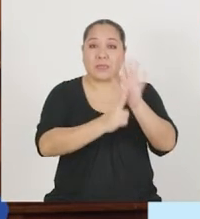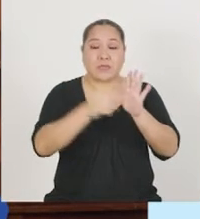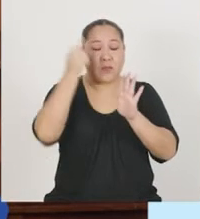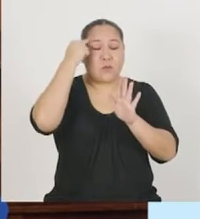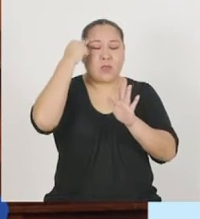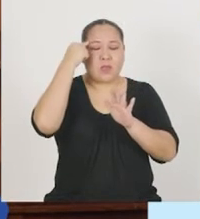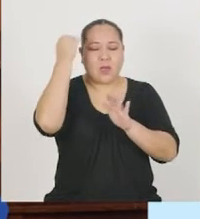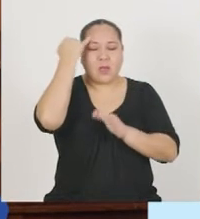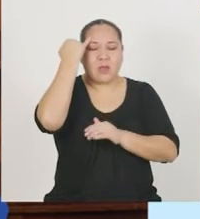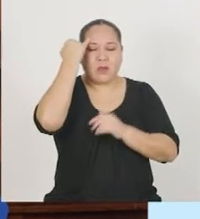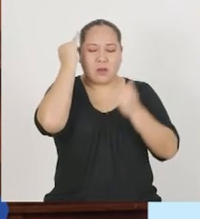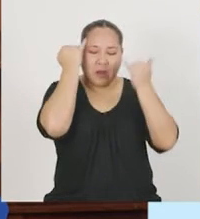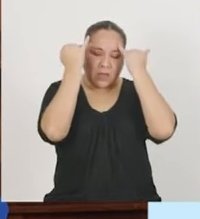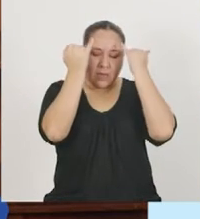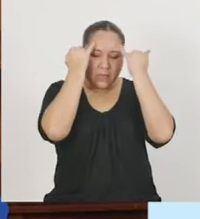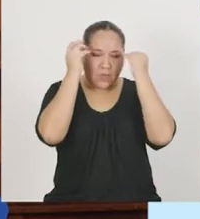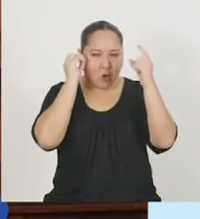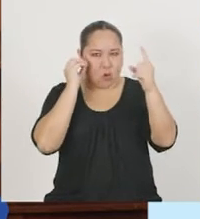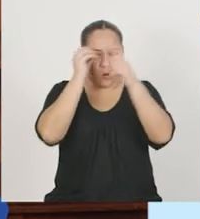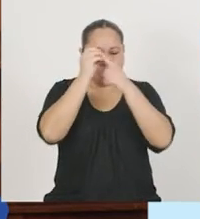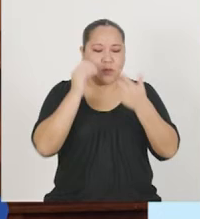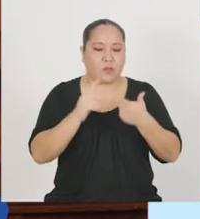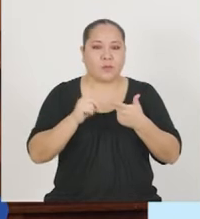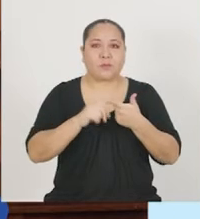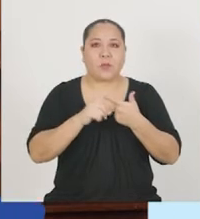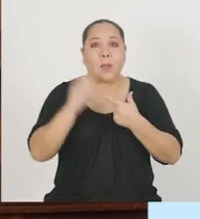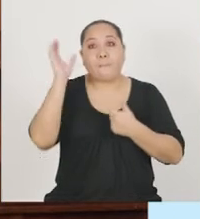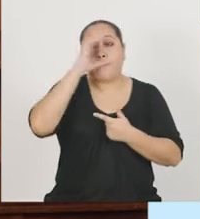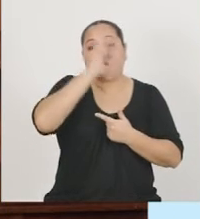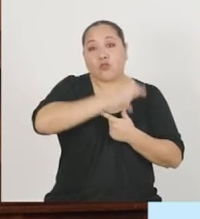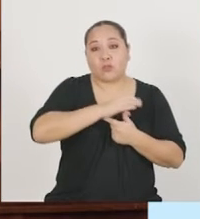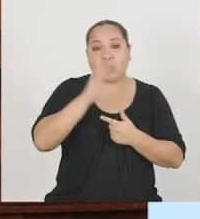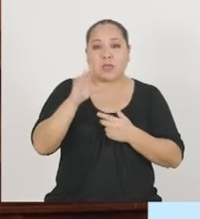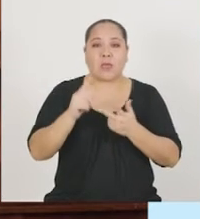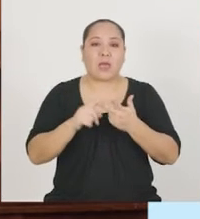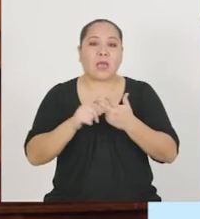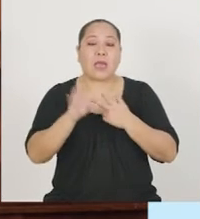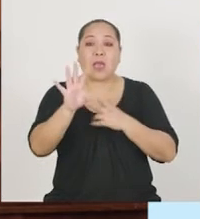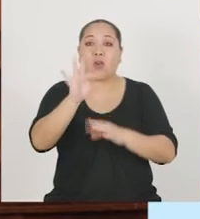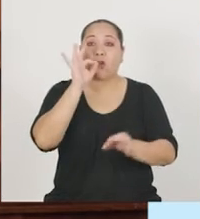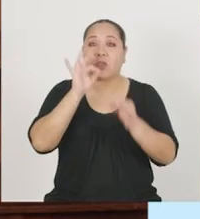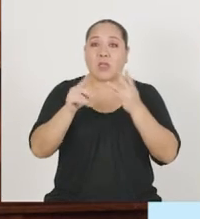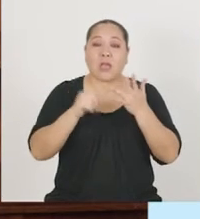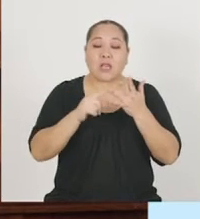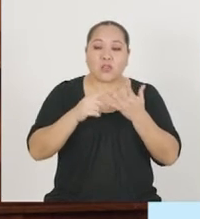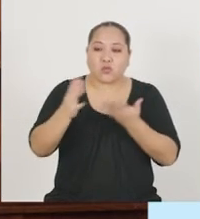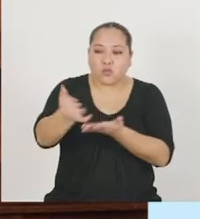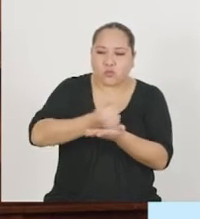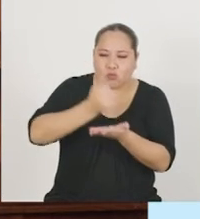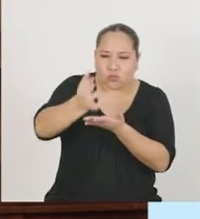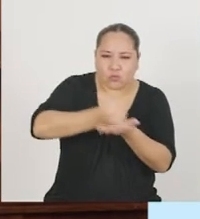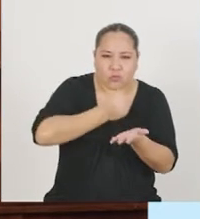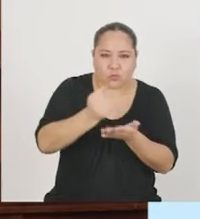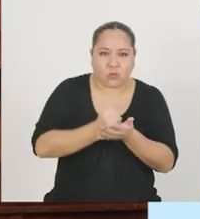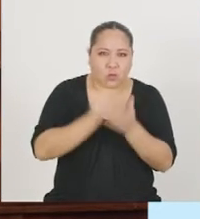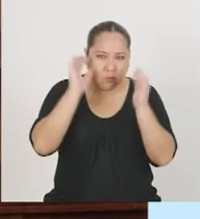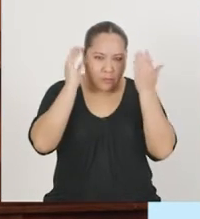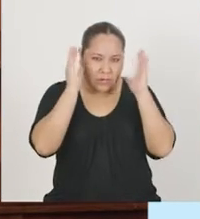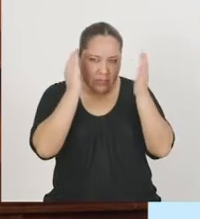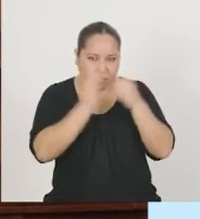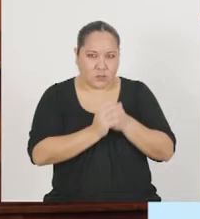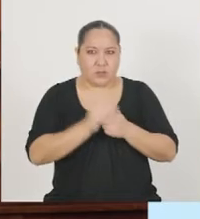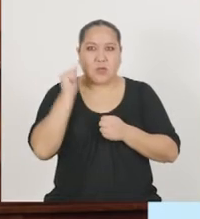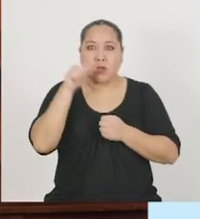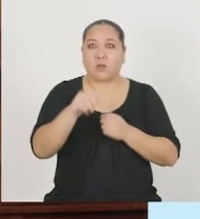Representación mental del análogo meta u objetivo. Búsqueda, selección y recuperación de análogos base